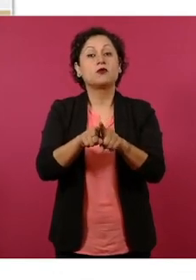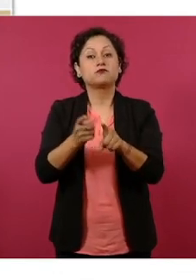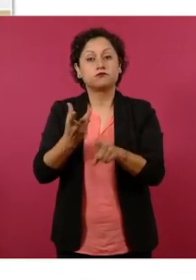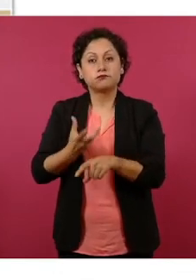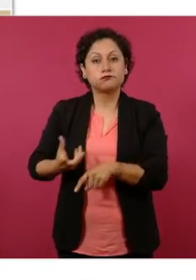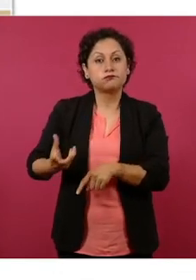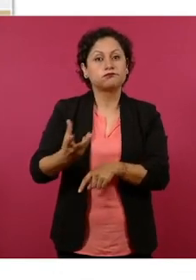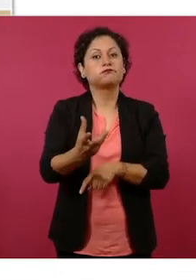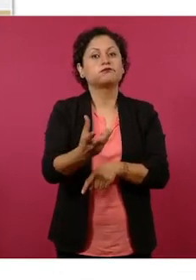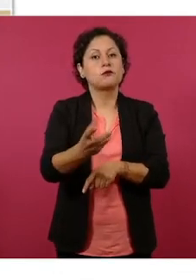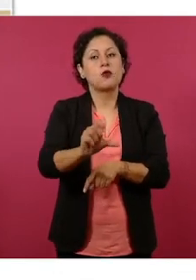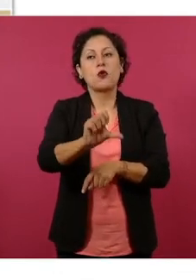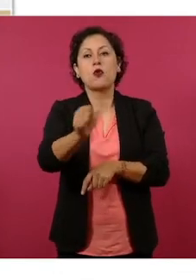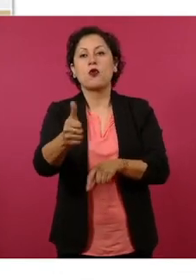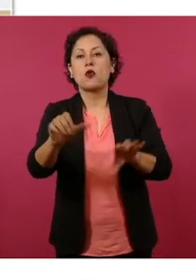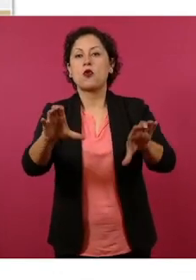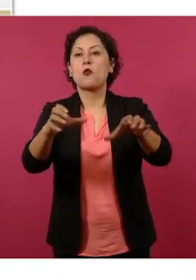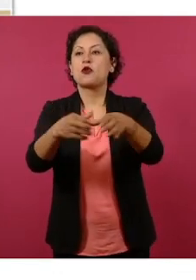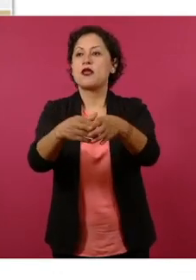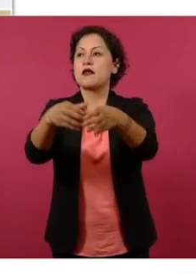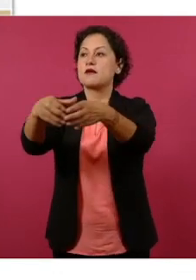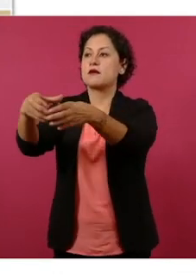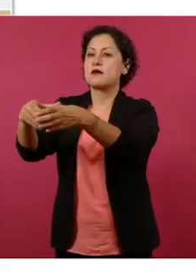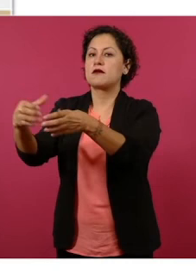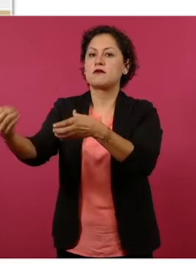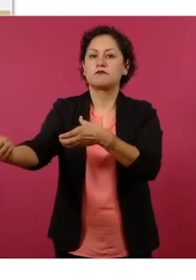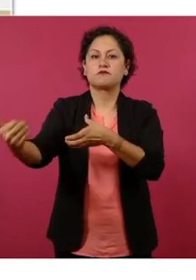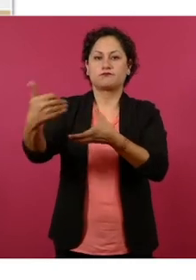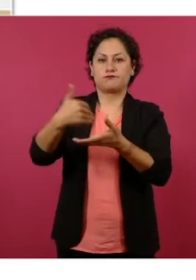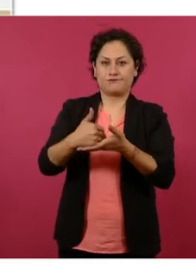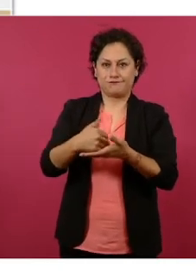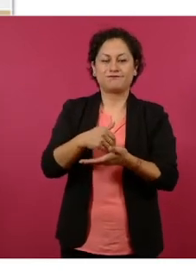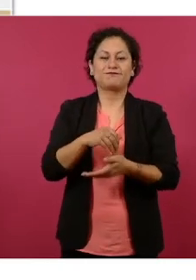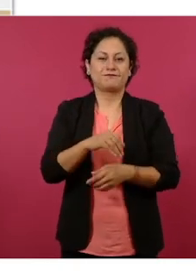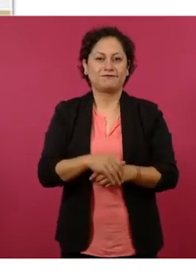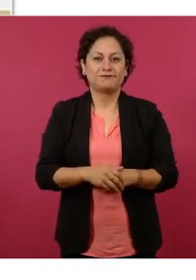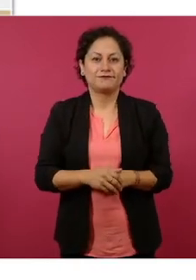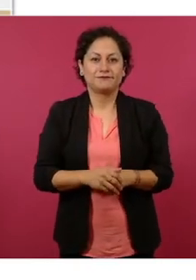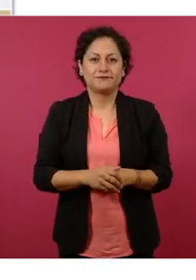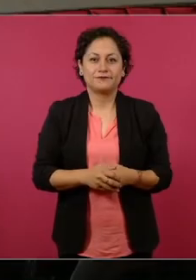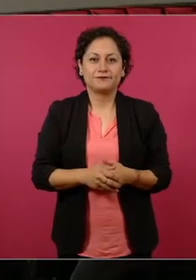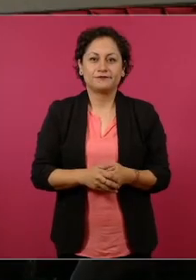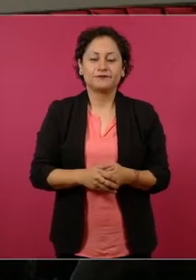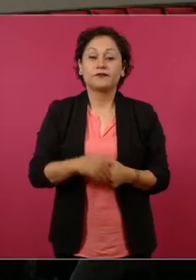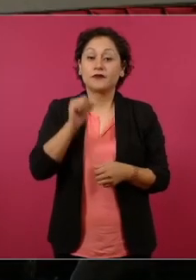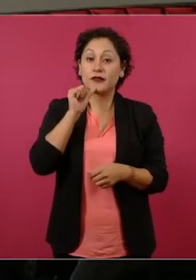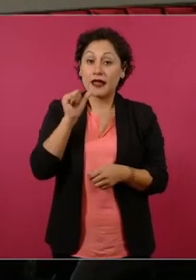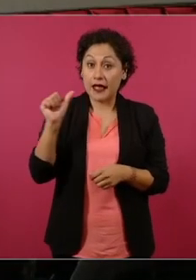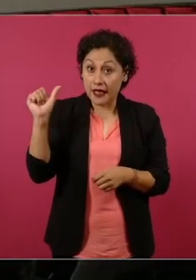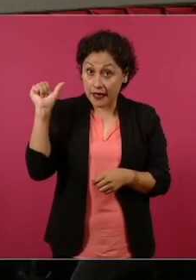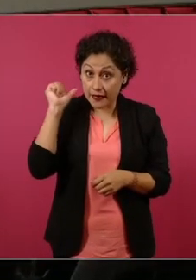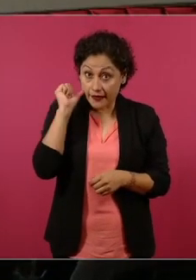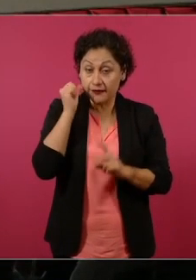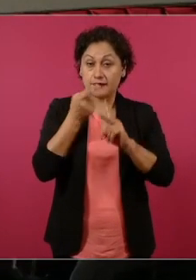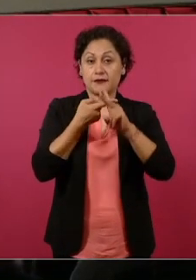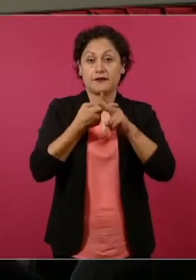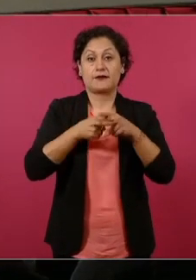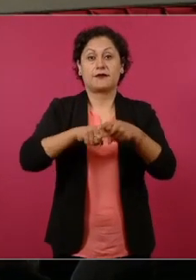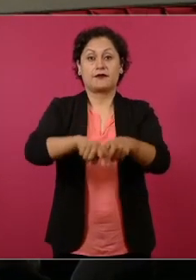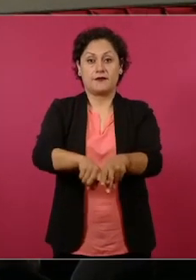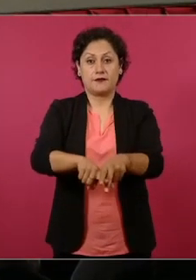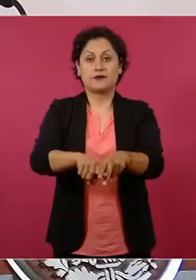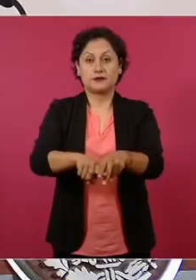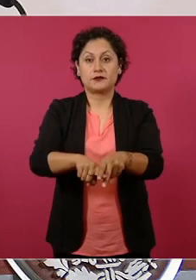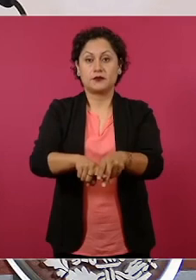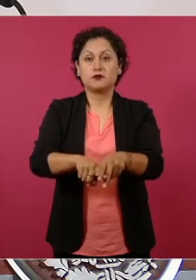comunidades. El día de ayer se juntó con el acompañamiento de